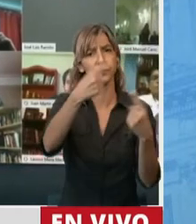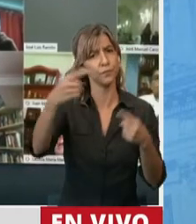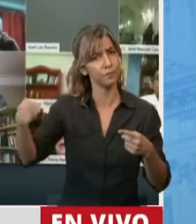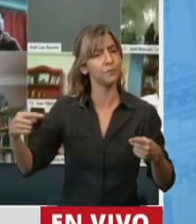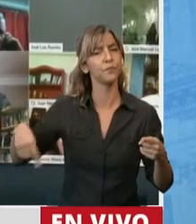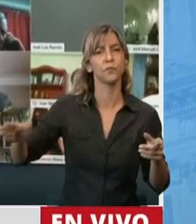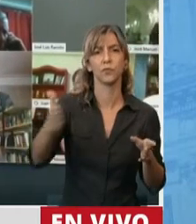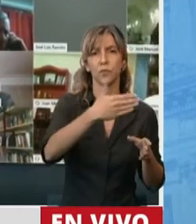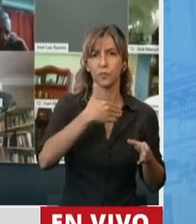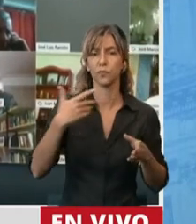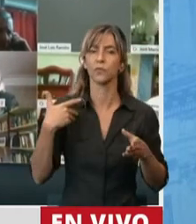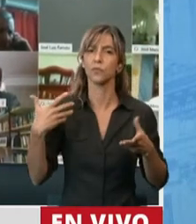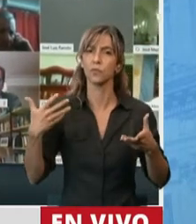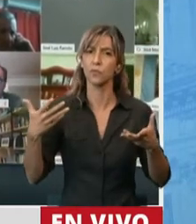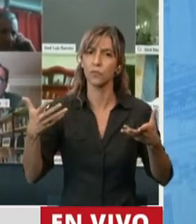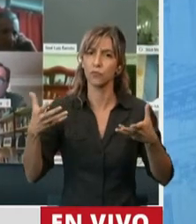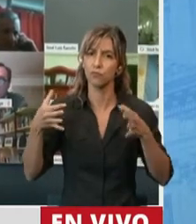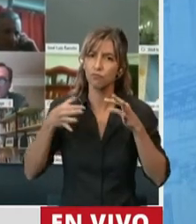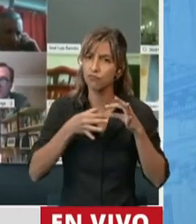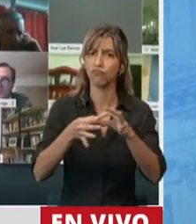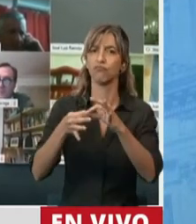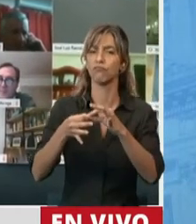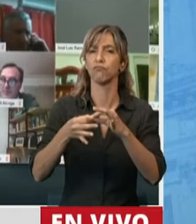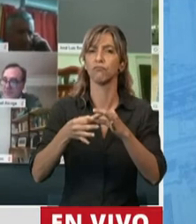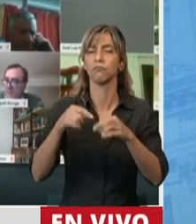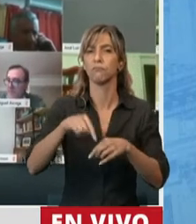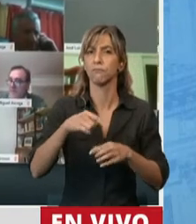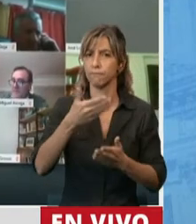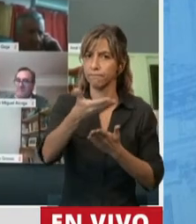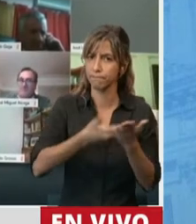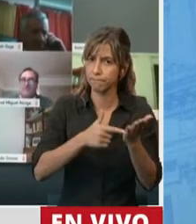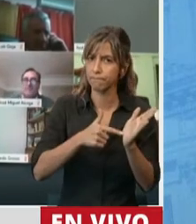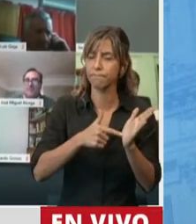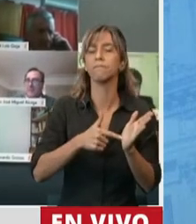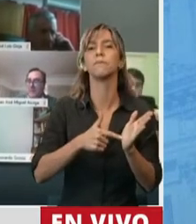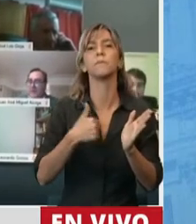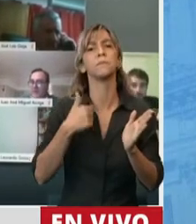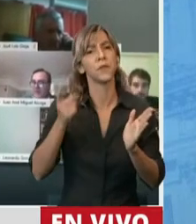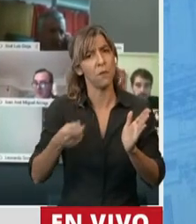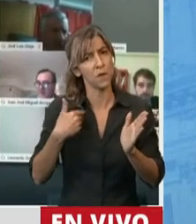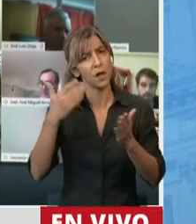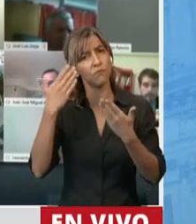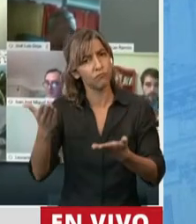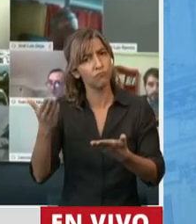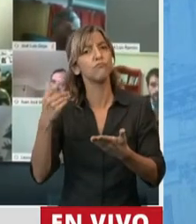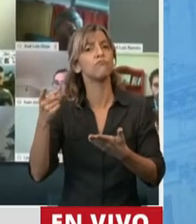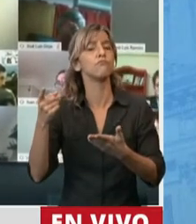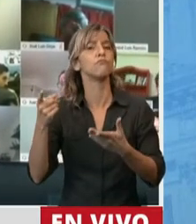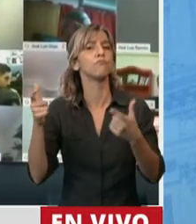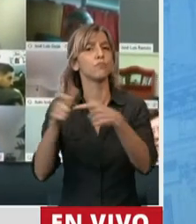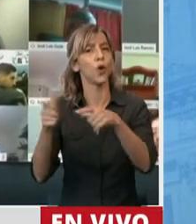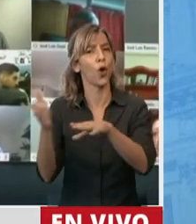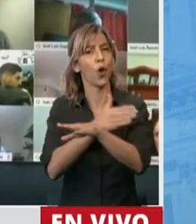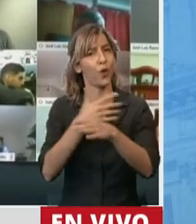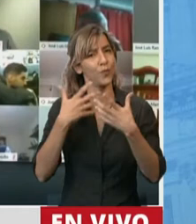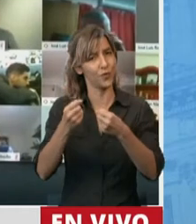proyecto, de casi todos los bloques, sino también de las autoridades de la Comisión de Salud que han trabajado